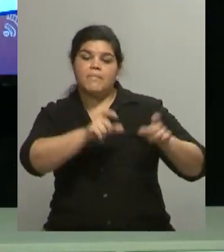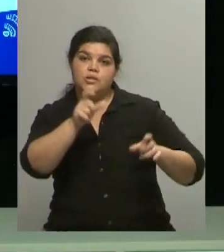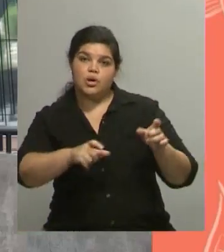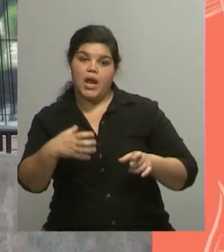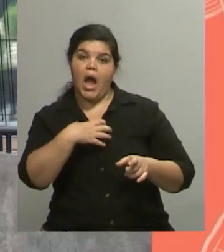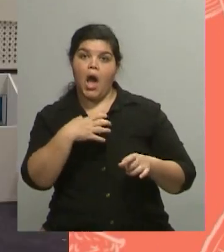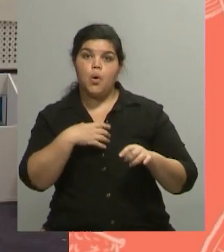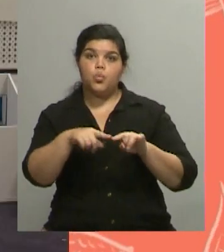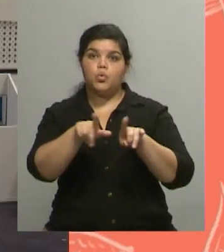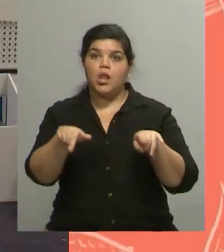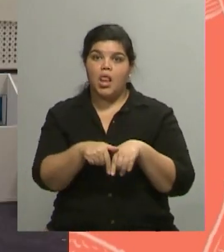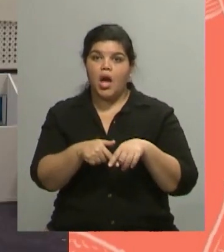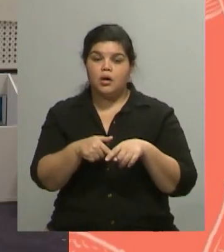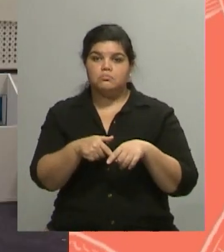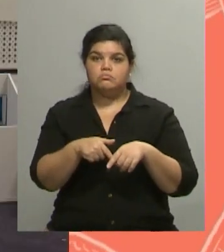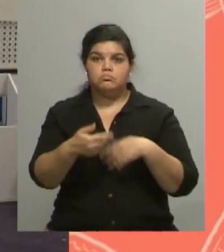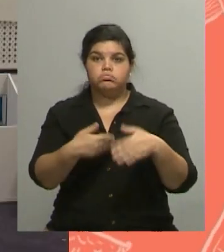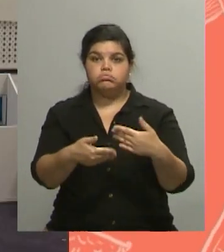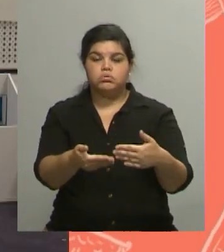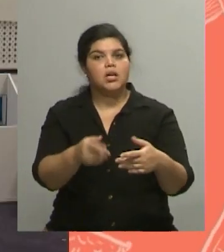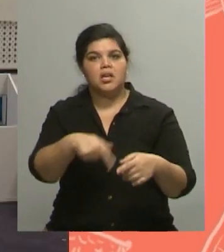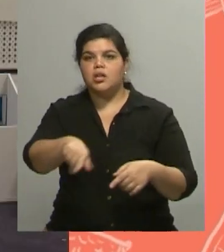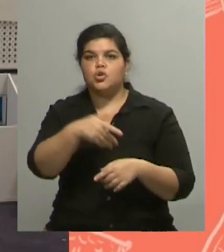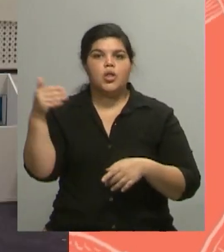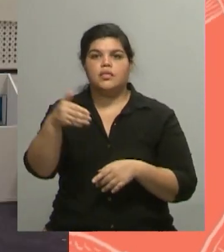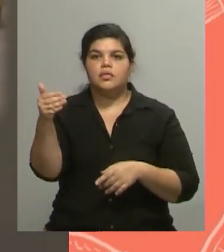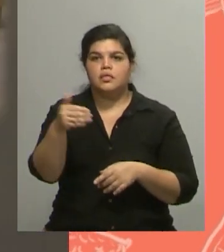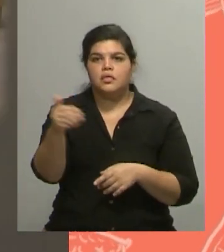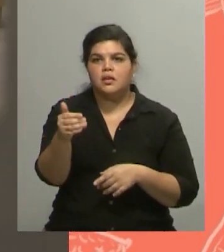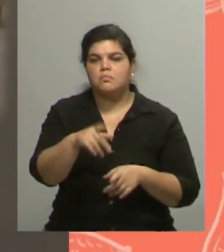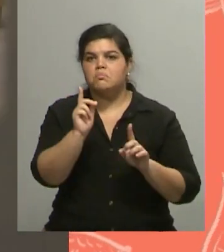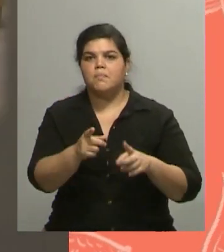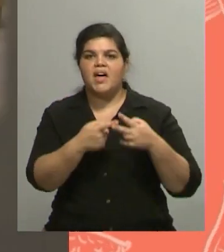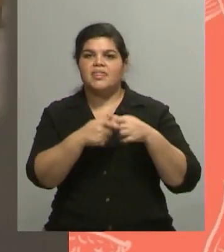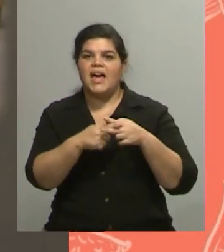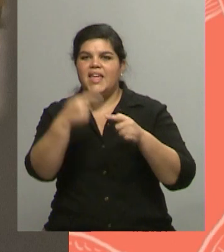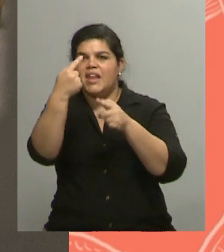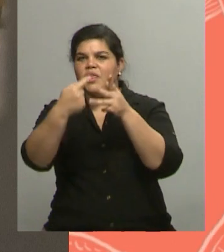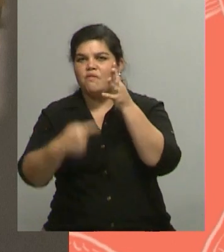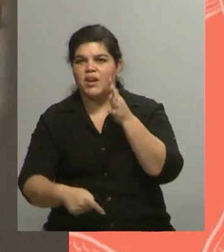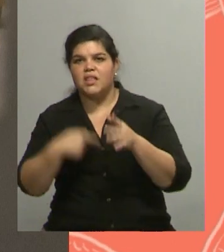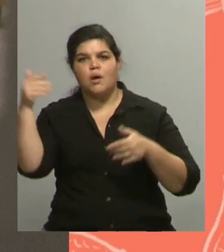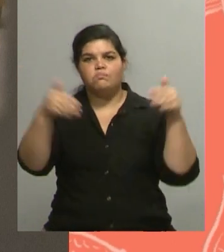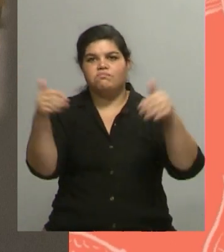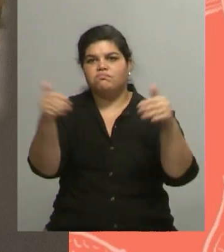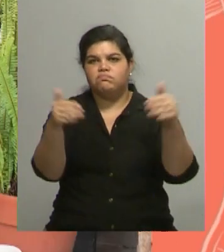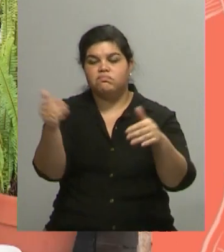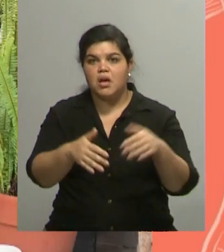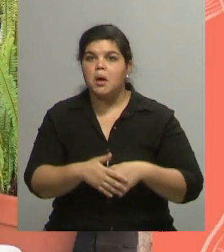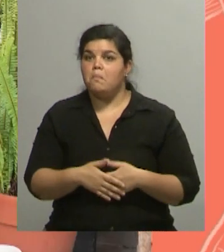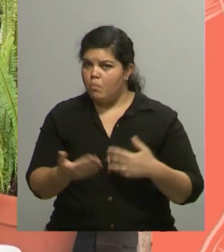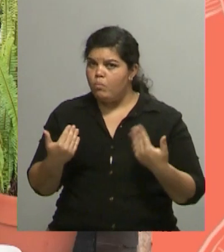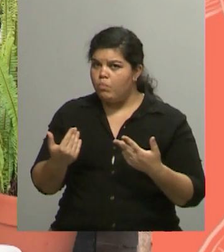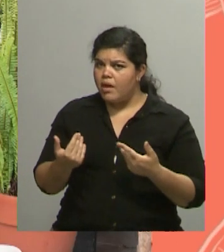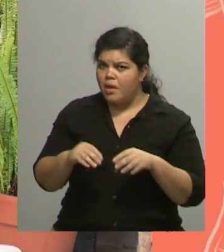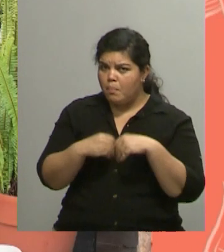que están cursando también. Que cursan varios talleres simultáneamente. se puede hacer también eso. Totalmente. Y te sale